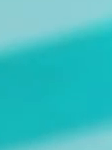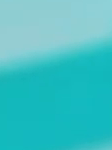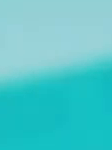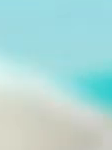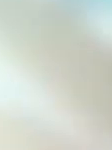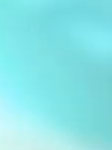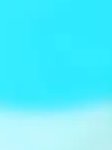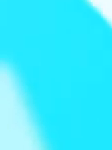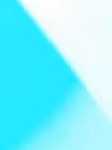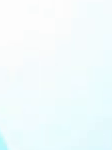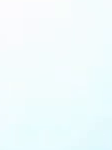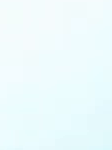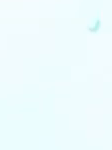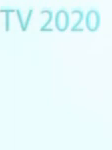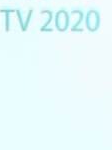Hasta luego.